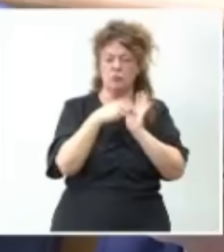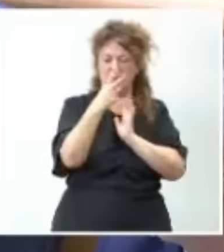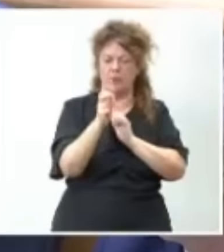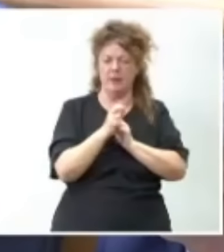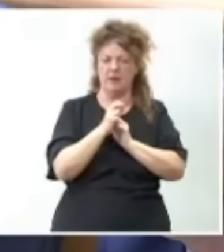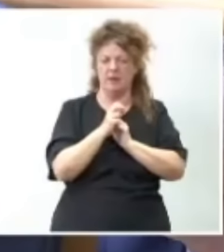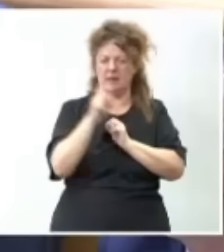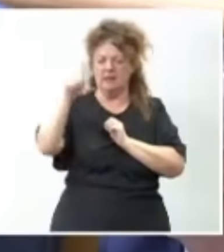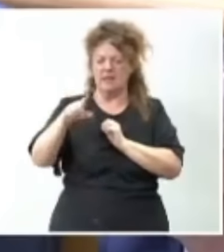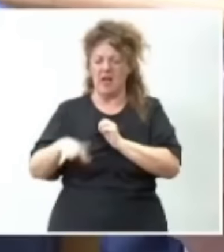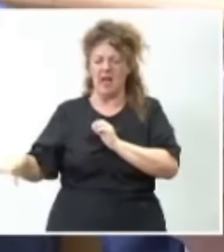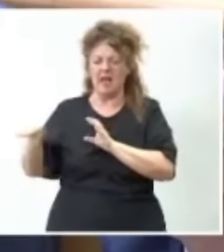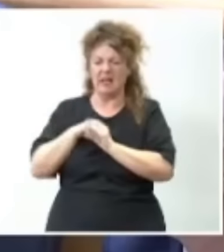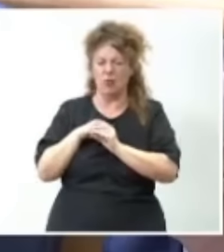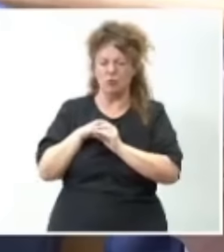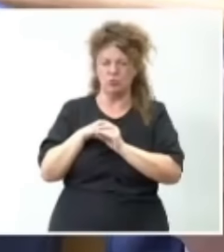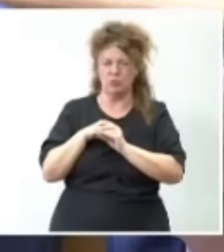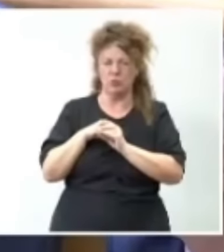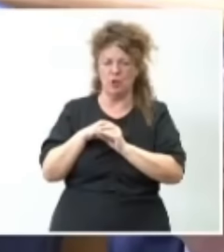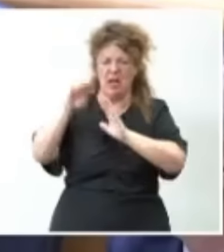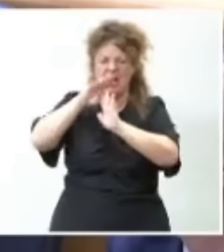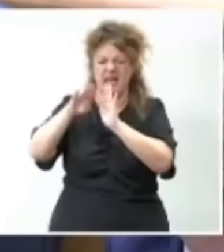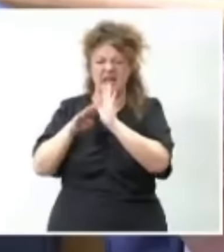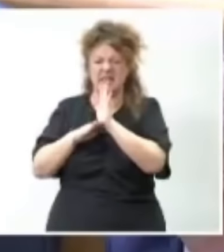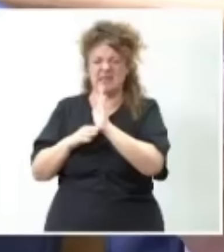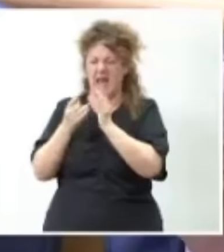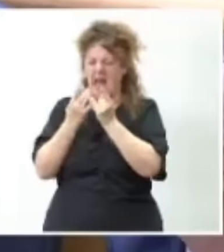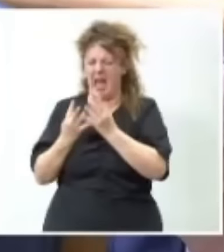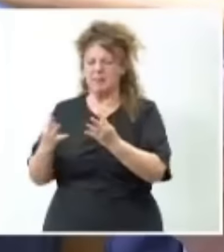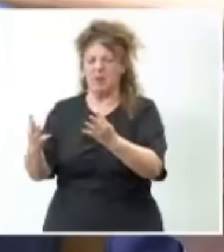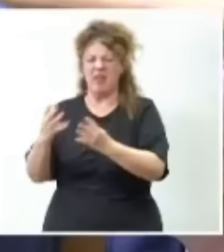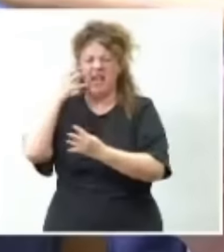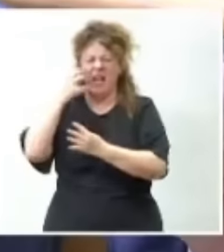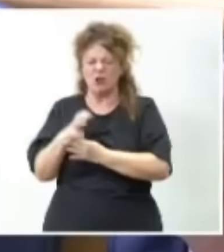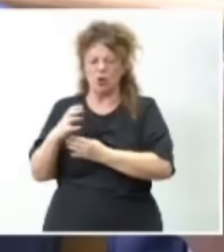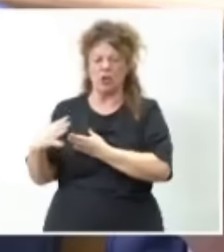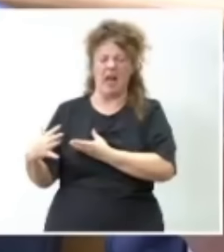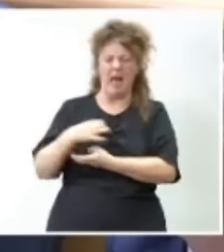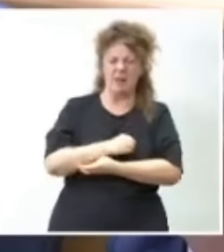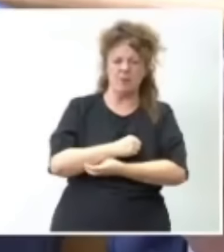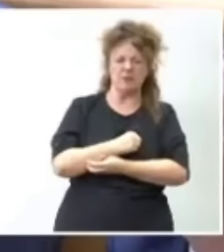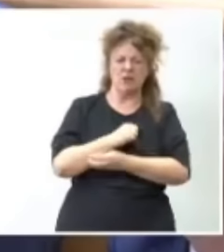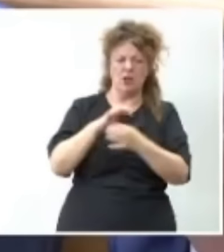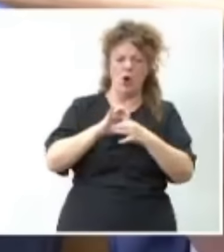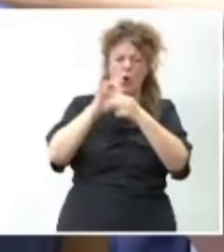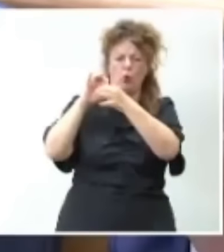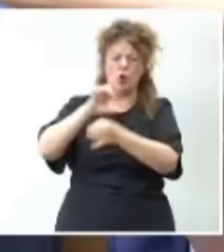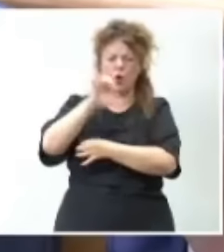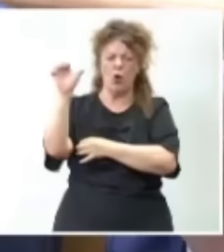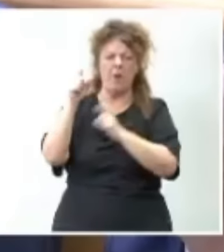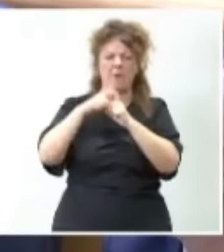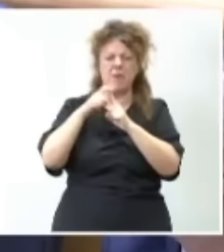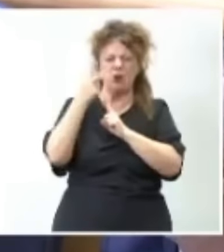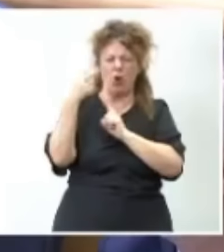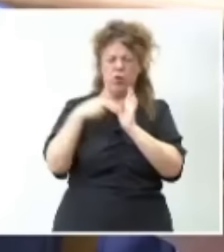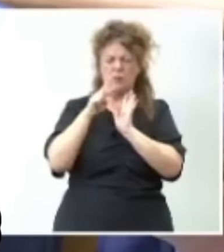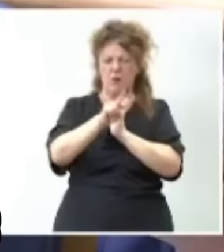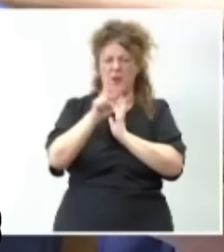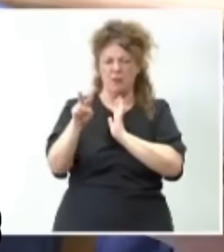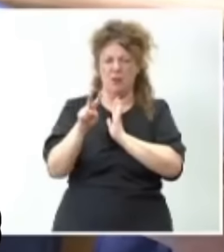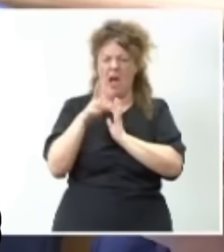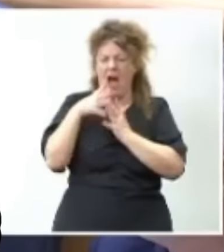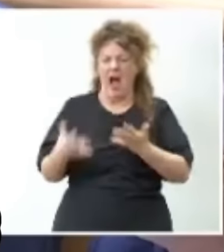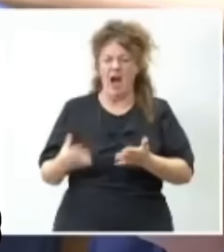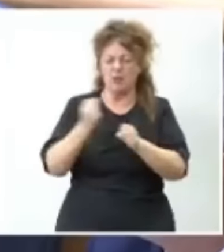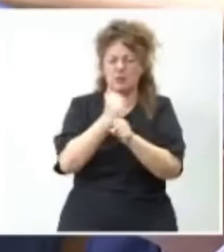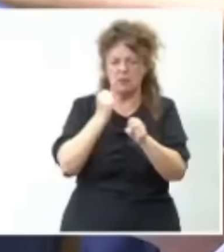inclusión de la lista de especies exóticas invasoras de la Unión Europea en mayo del 22, y ahora estamos trabajando